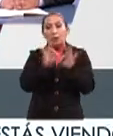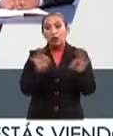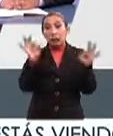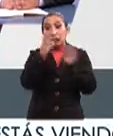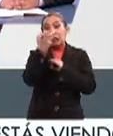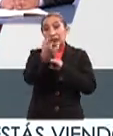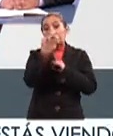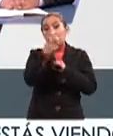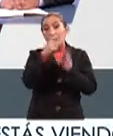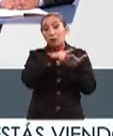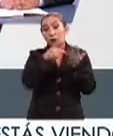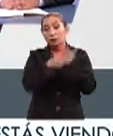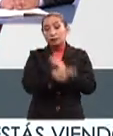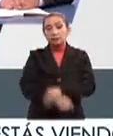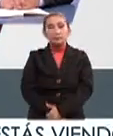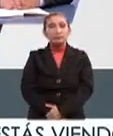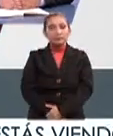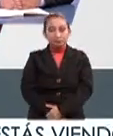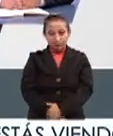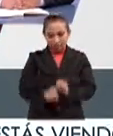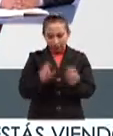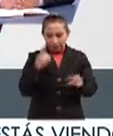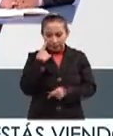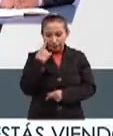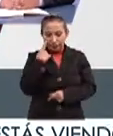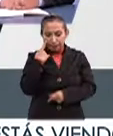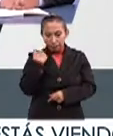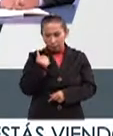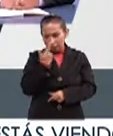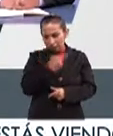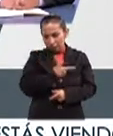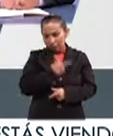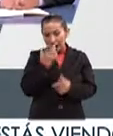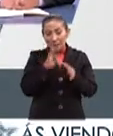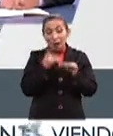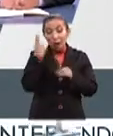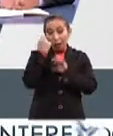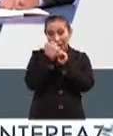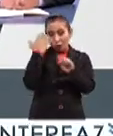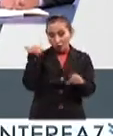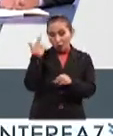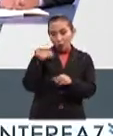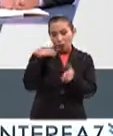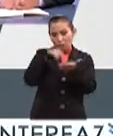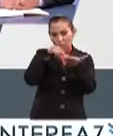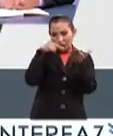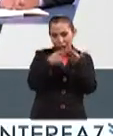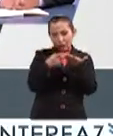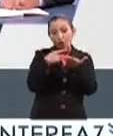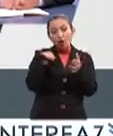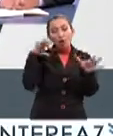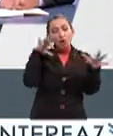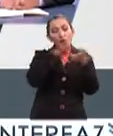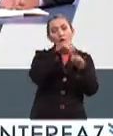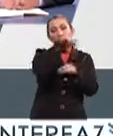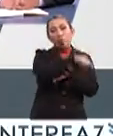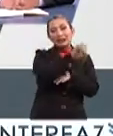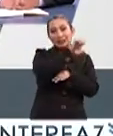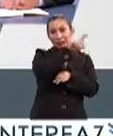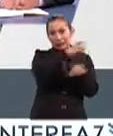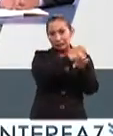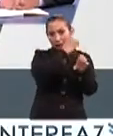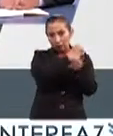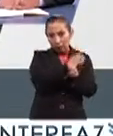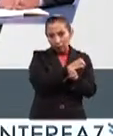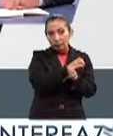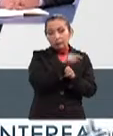importancia de este tipo de programas. Claro que sí. Fíjate que me gustaría platicarte, hace un año tuvimos un proyecto en coordinación con la CEP del